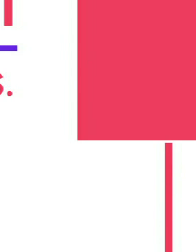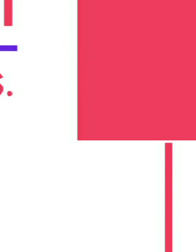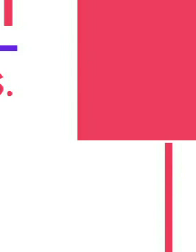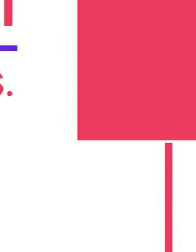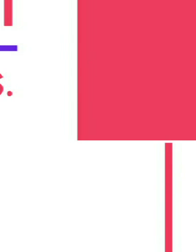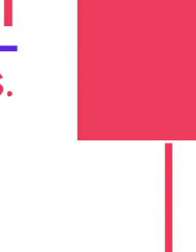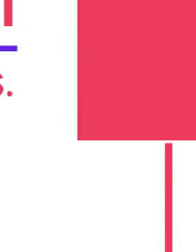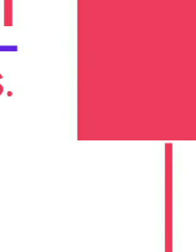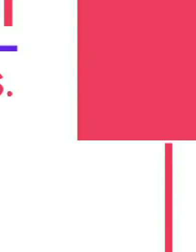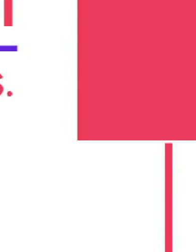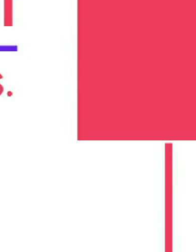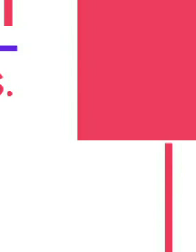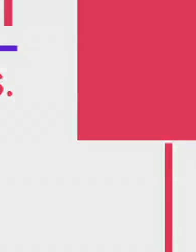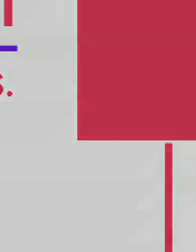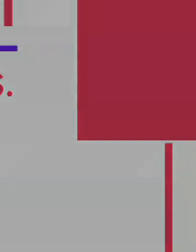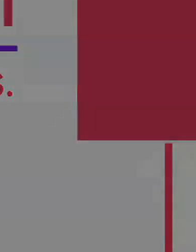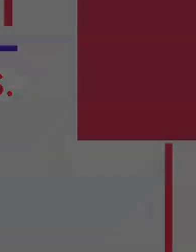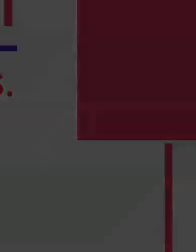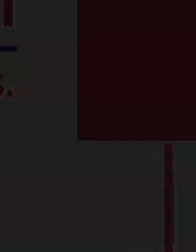¡Gracias! ¡Gracias! ¡Gracias!